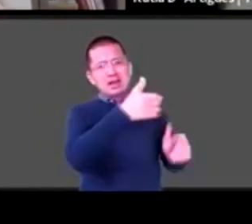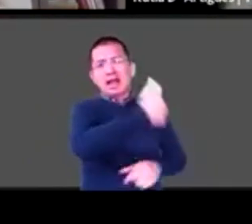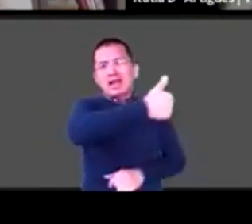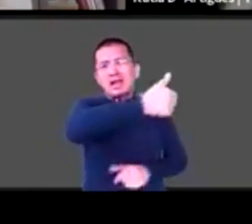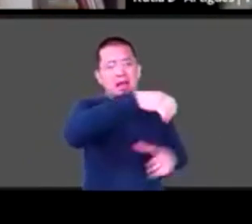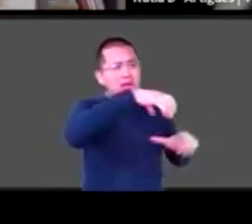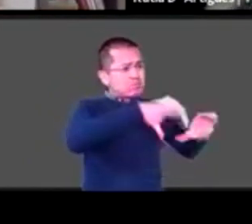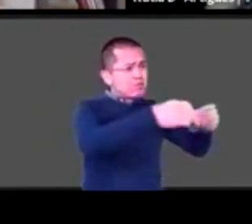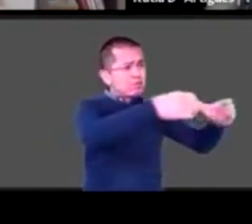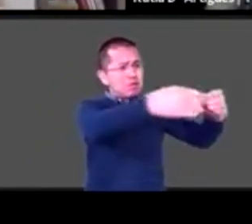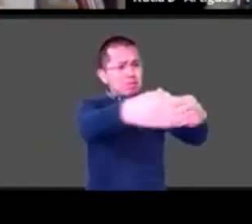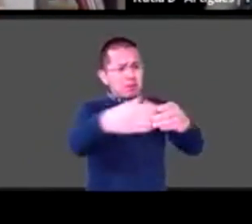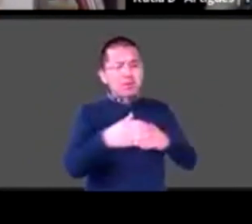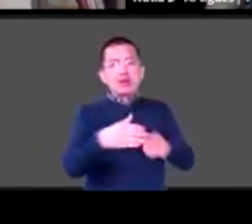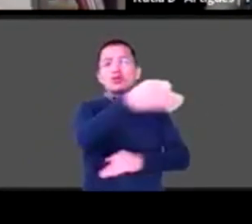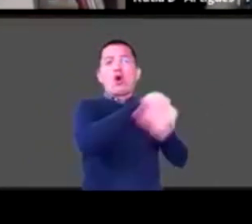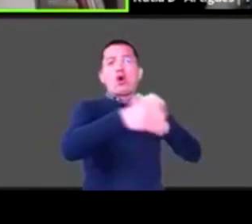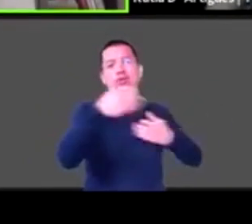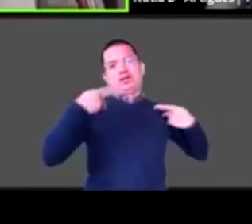personas con discapacidad.